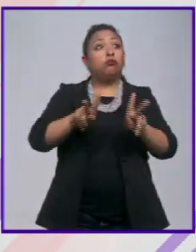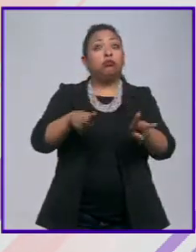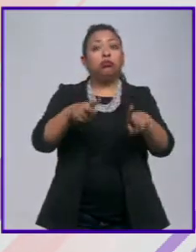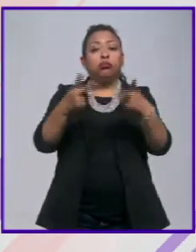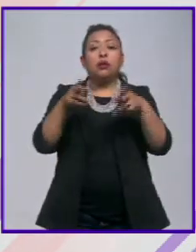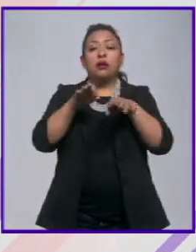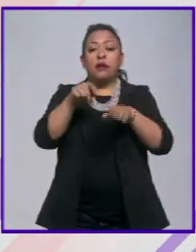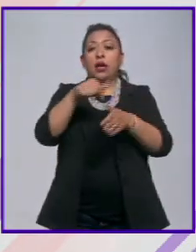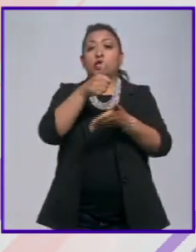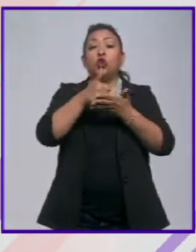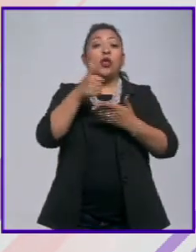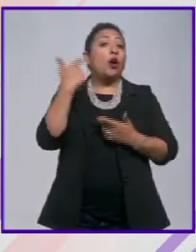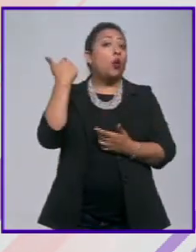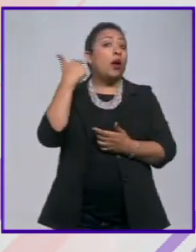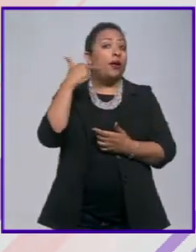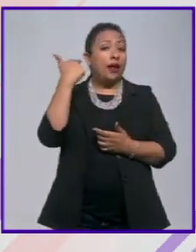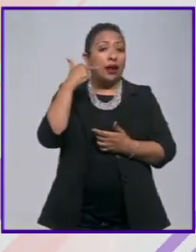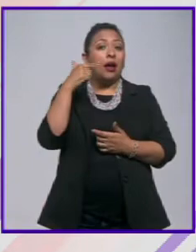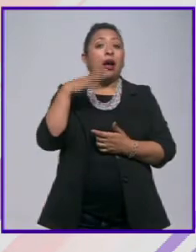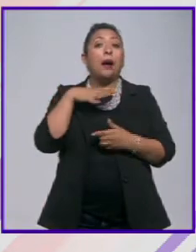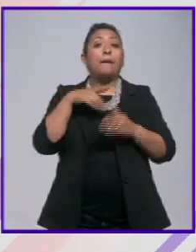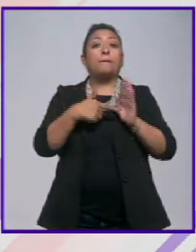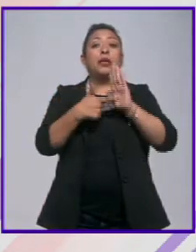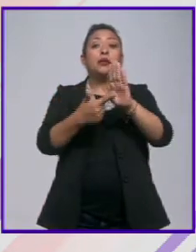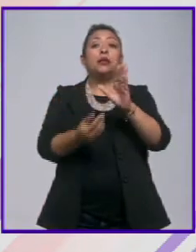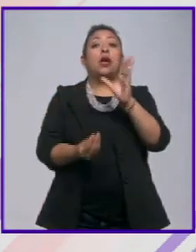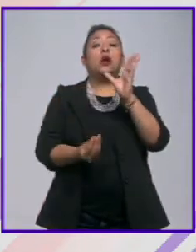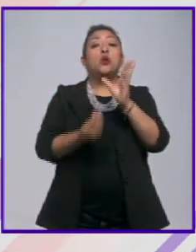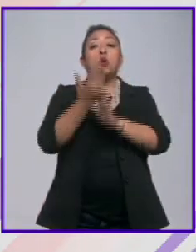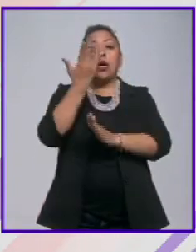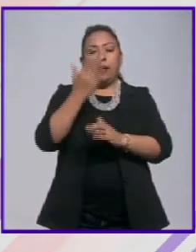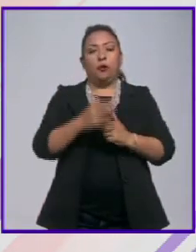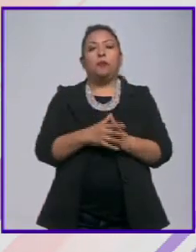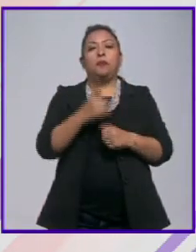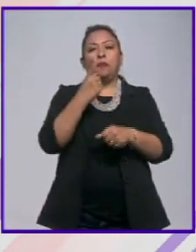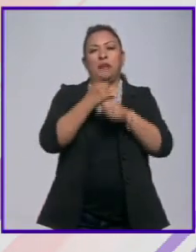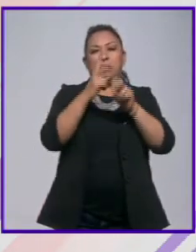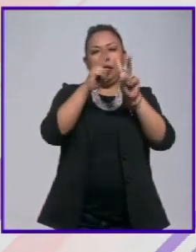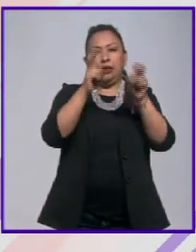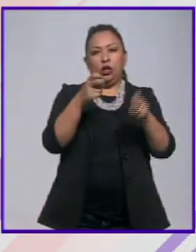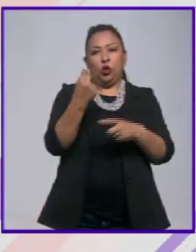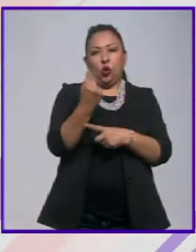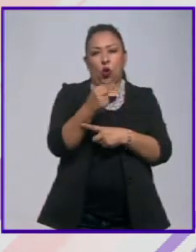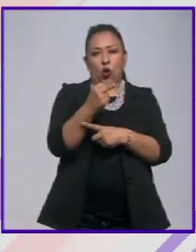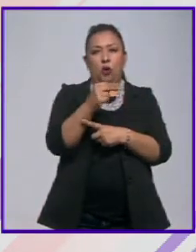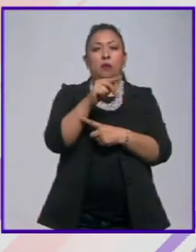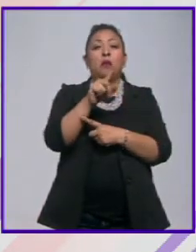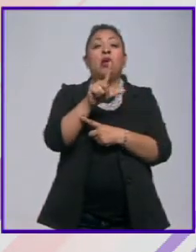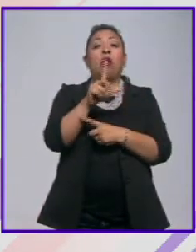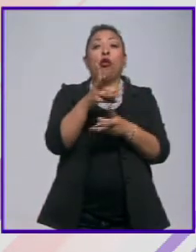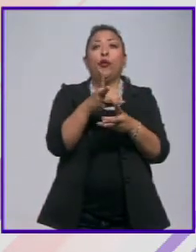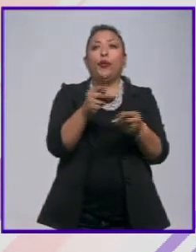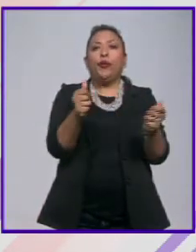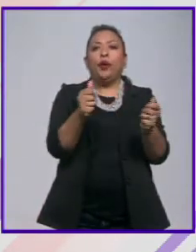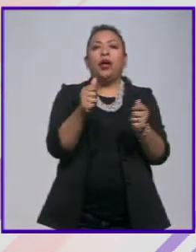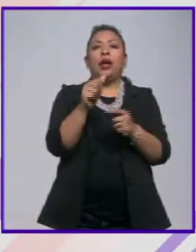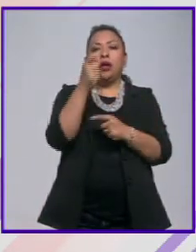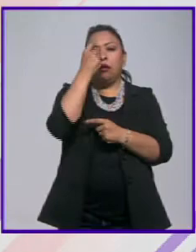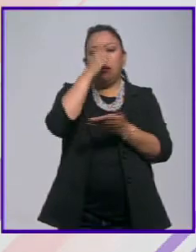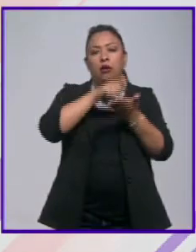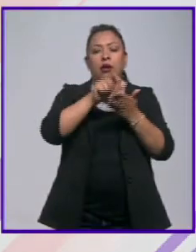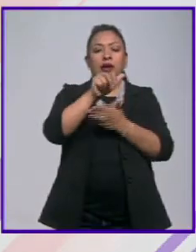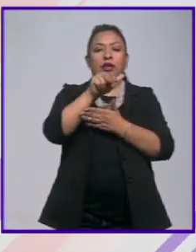trabaja desde la ciudad de Guadalajara está presentando sus novedades el primer título se llama Lo que desaparece de Antonio